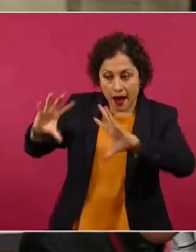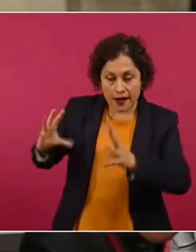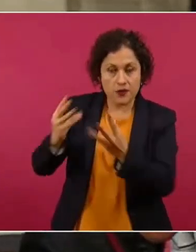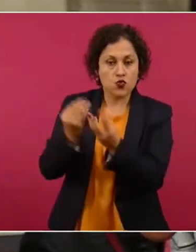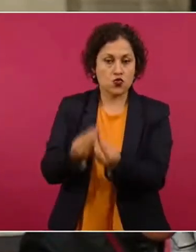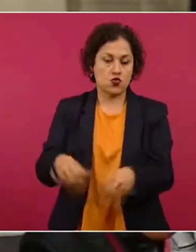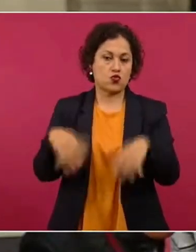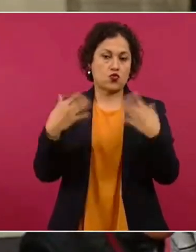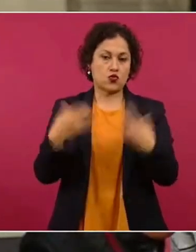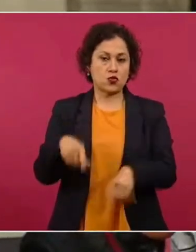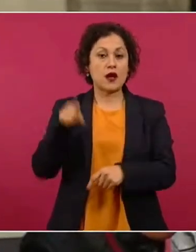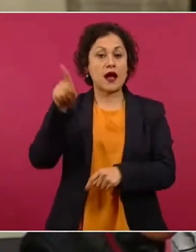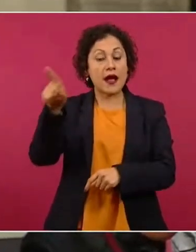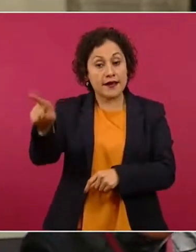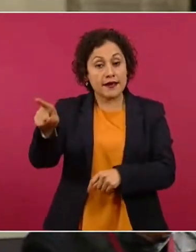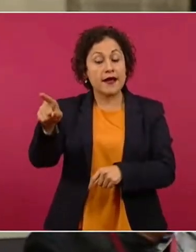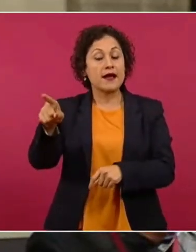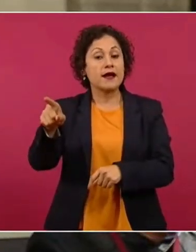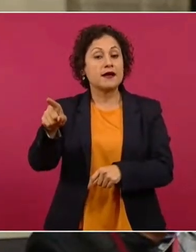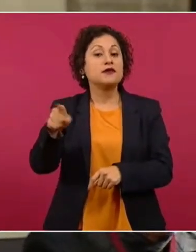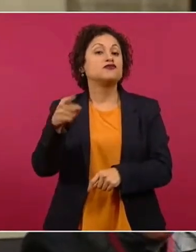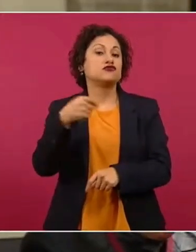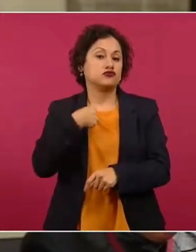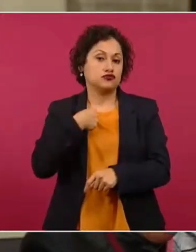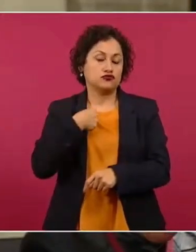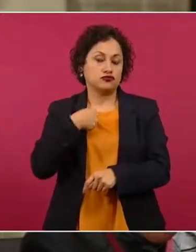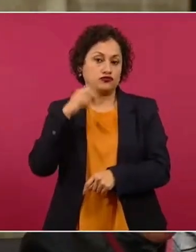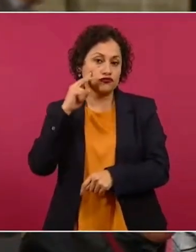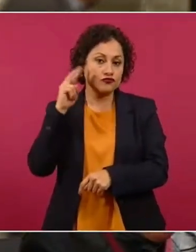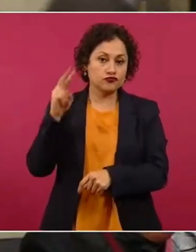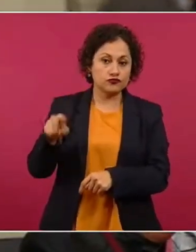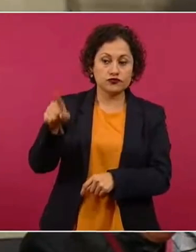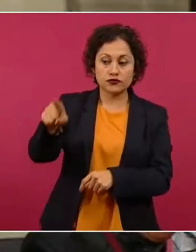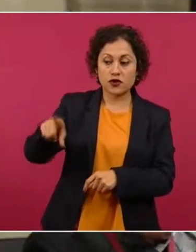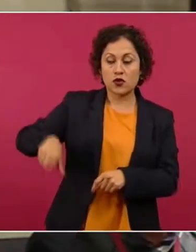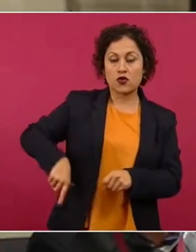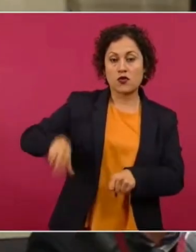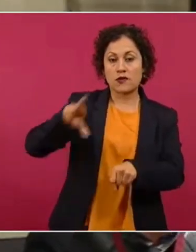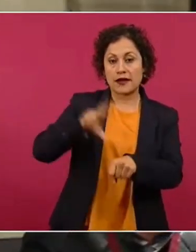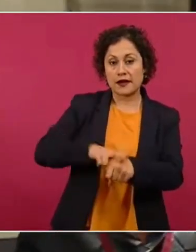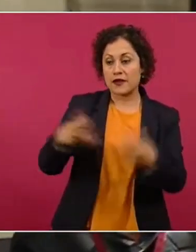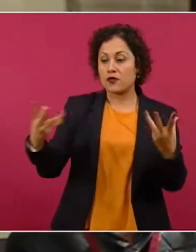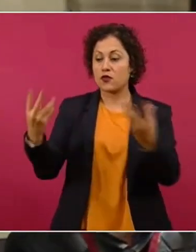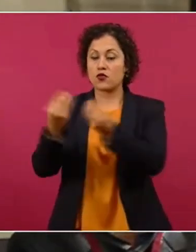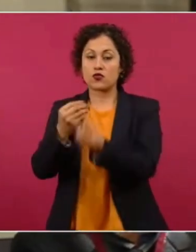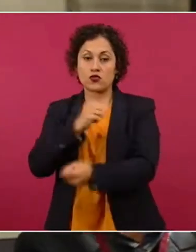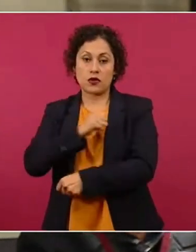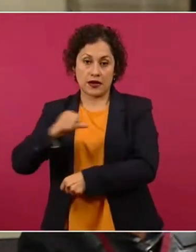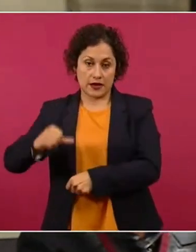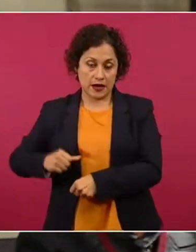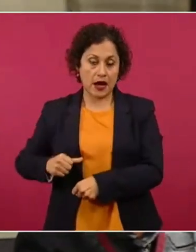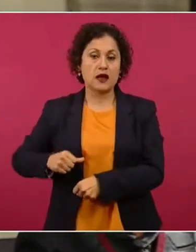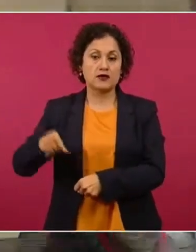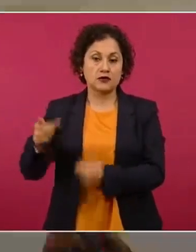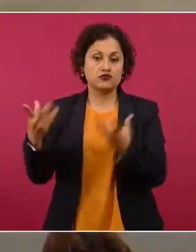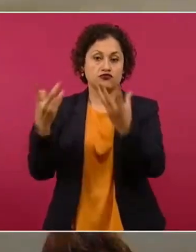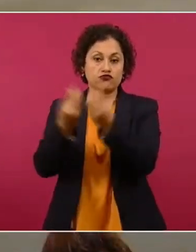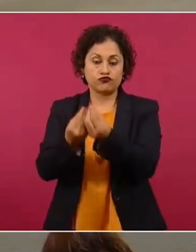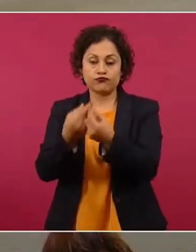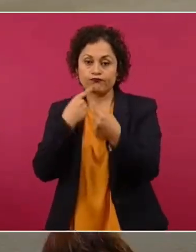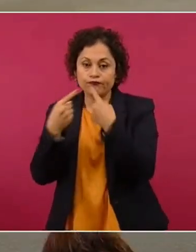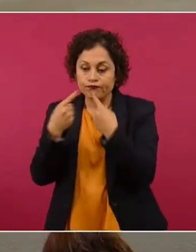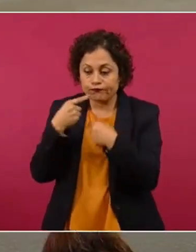Ayer justamente allá en Hermosillo, en la reunión que tuvo el gobernador Durazo con los alcaldes beneficiarios, bueno, los municipios